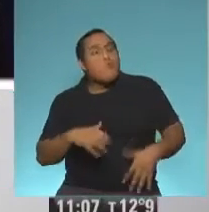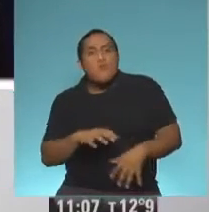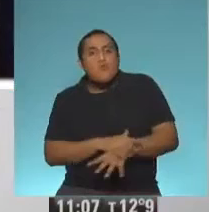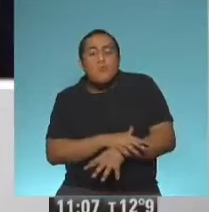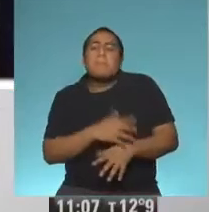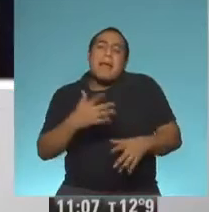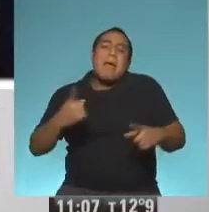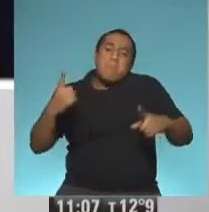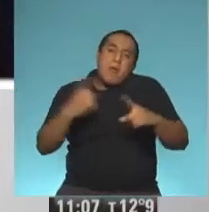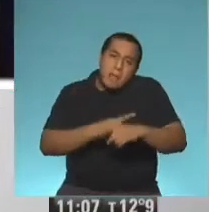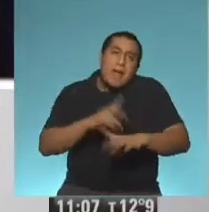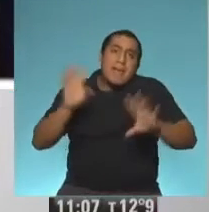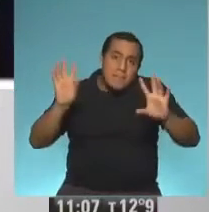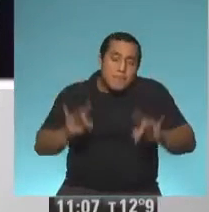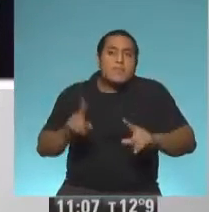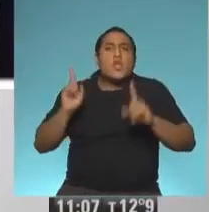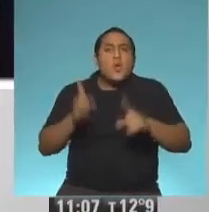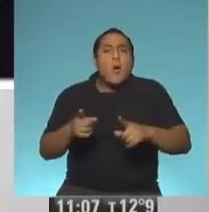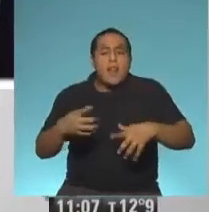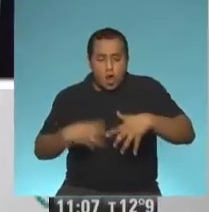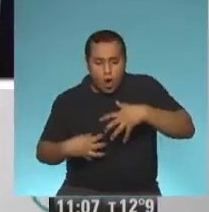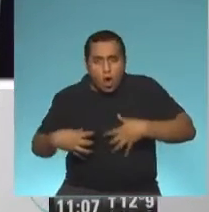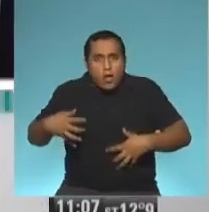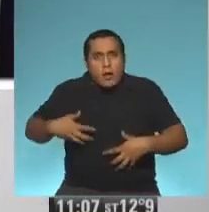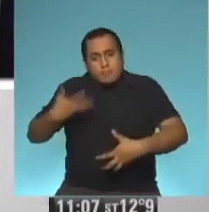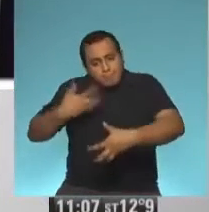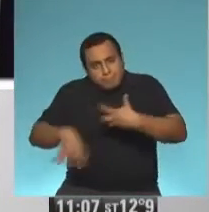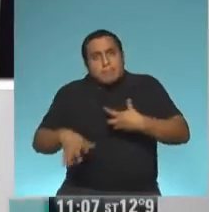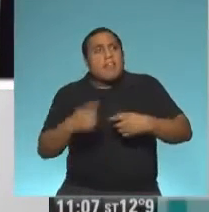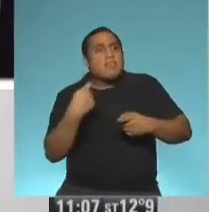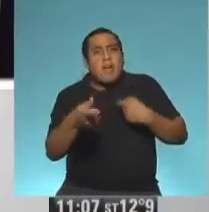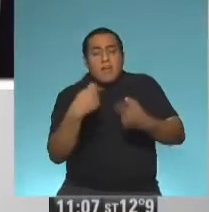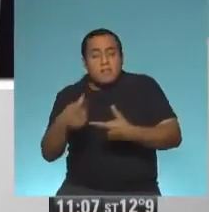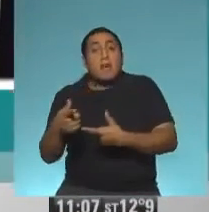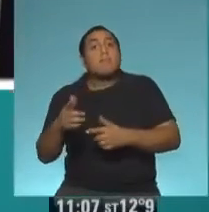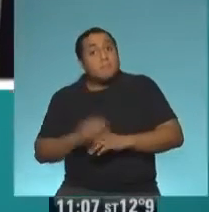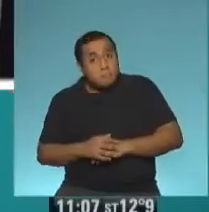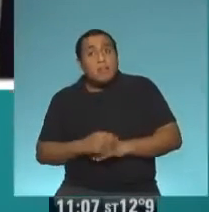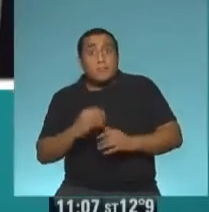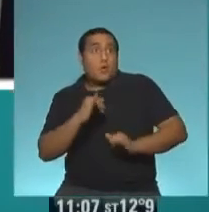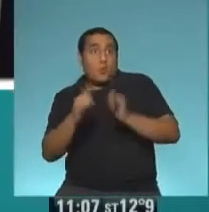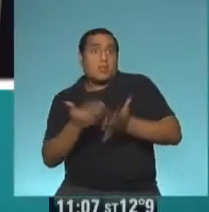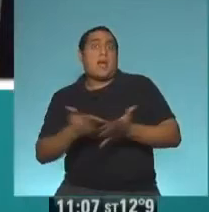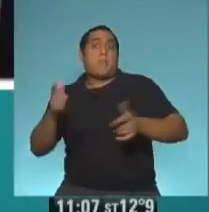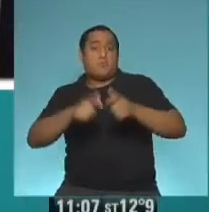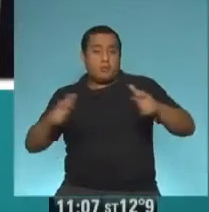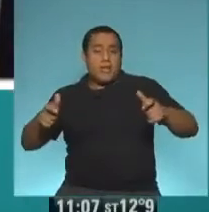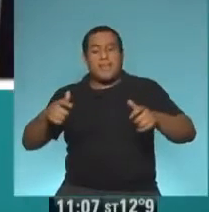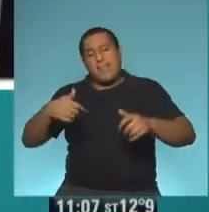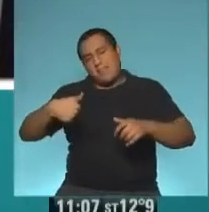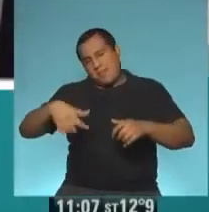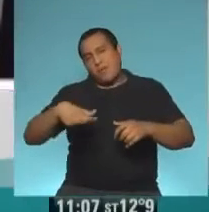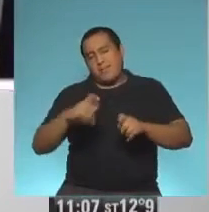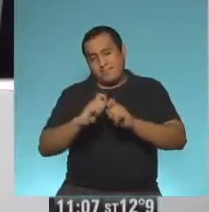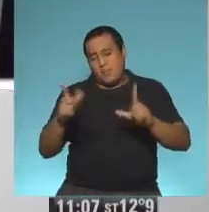dificultad se continuaron haciendo trasplantes. Me gustaría, y creo que es importante contarle a la ciudadanía esto, hemos visto que ahora en un ratito vamos a